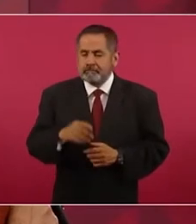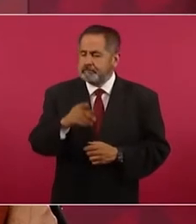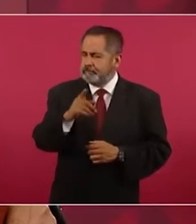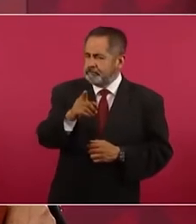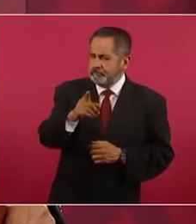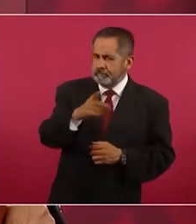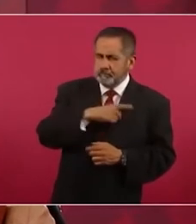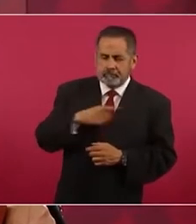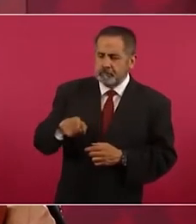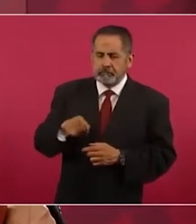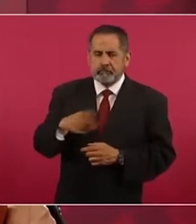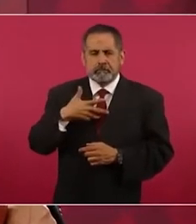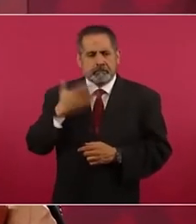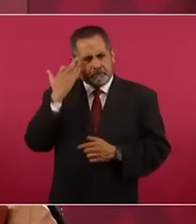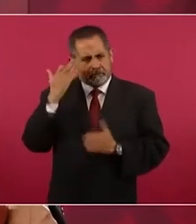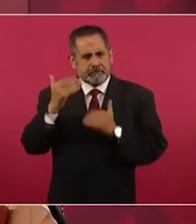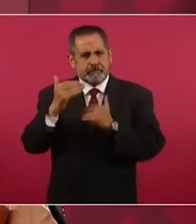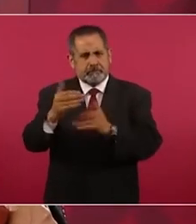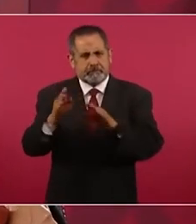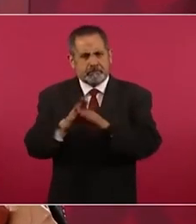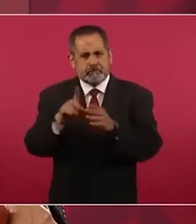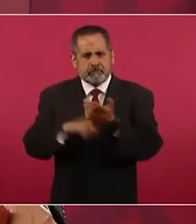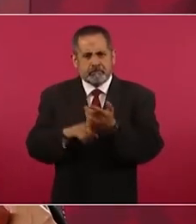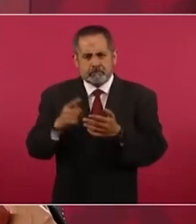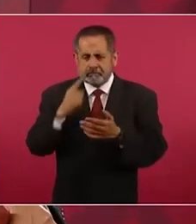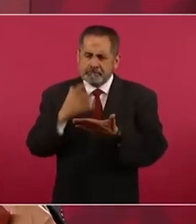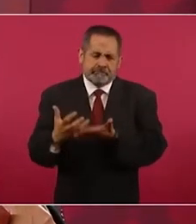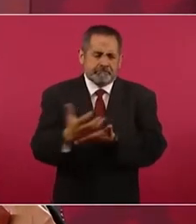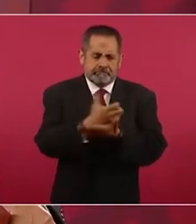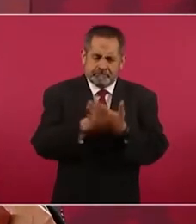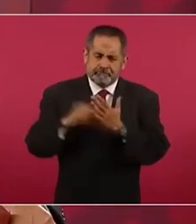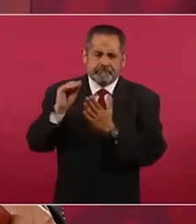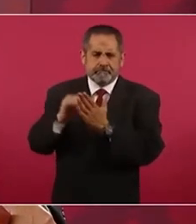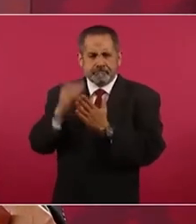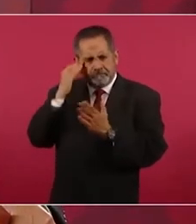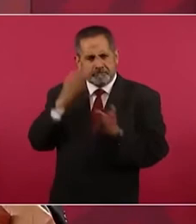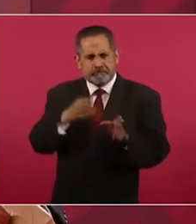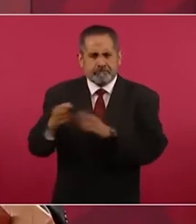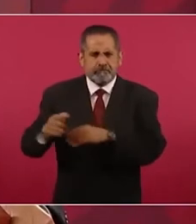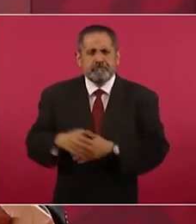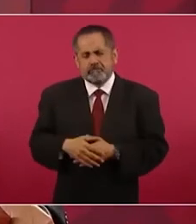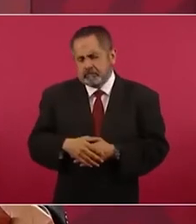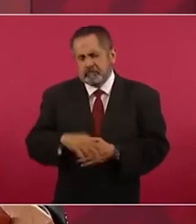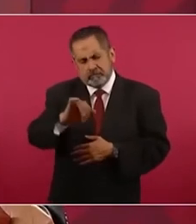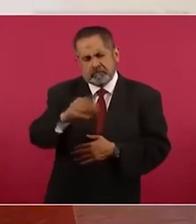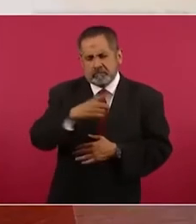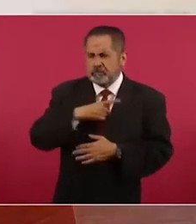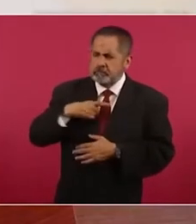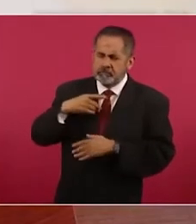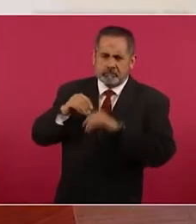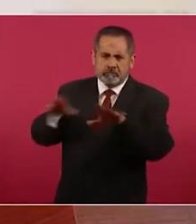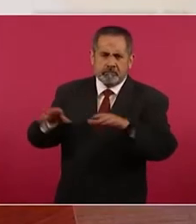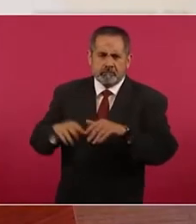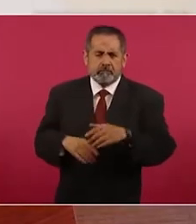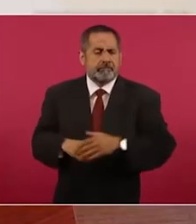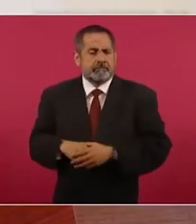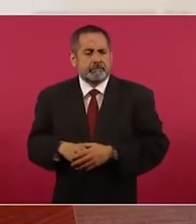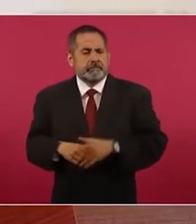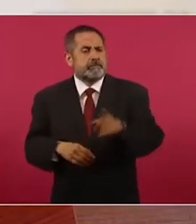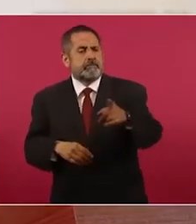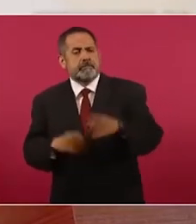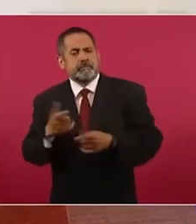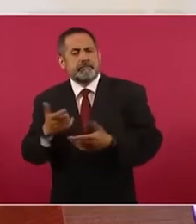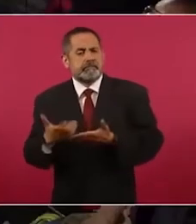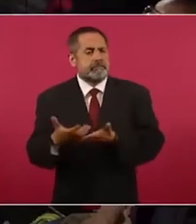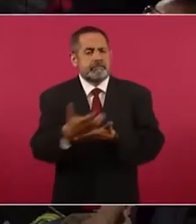un plazo para los ingresos o sea pero si los tengo que dar a conocer ¿y ya decidió qué va a hacer con ese